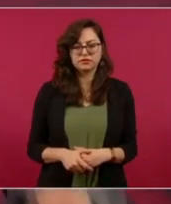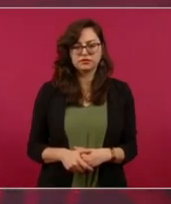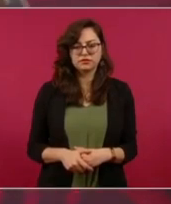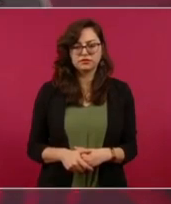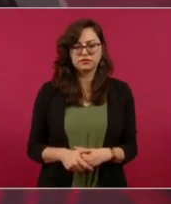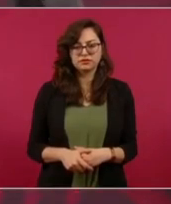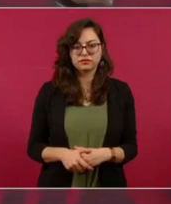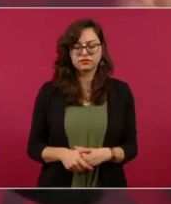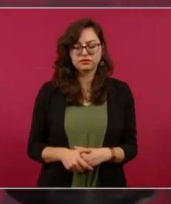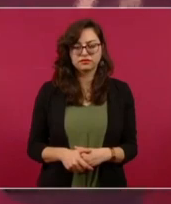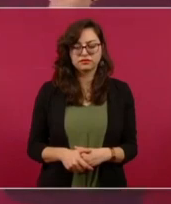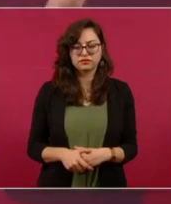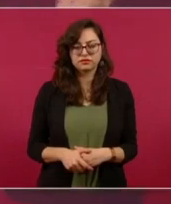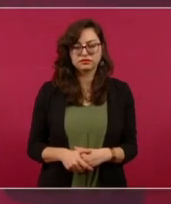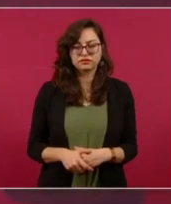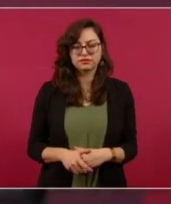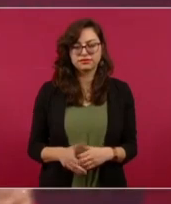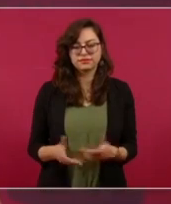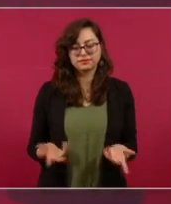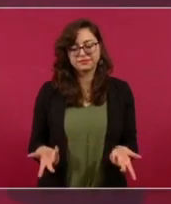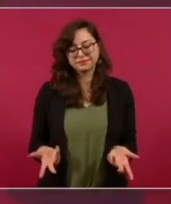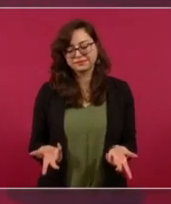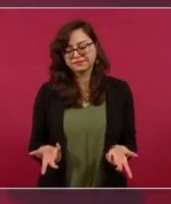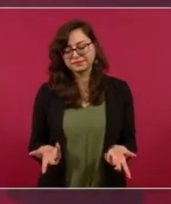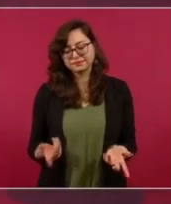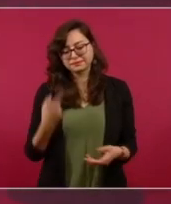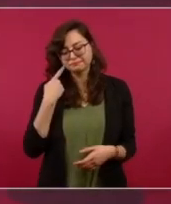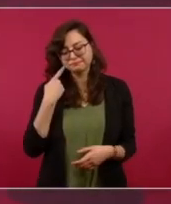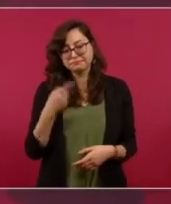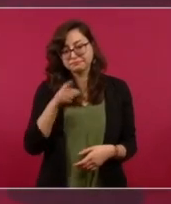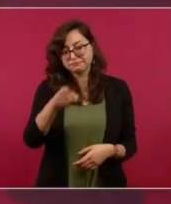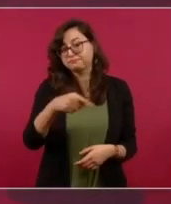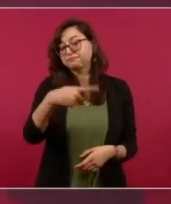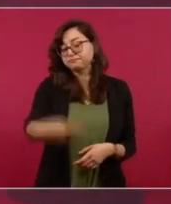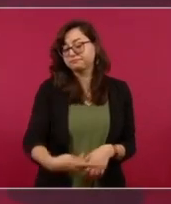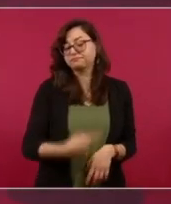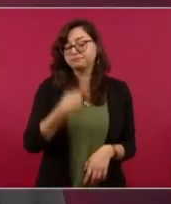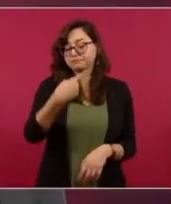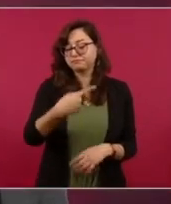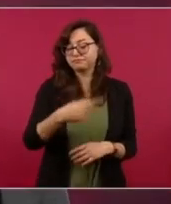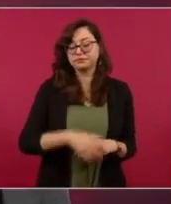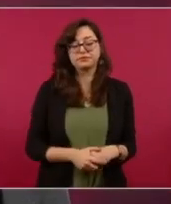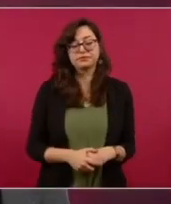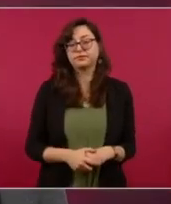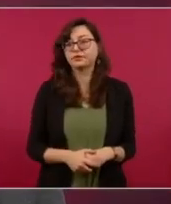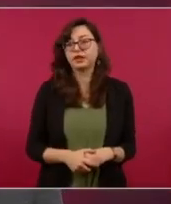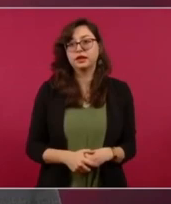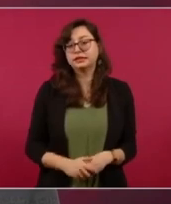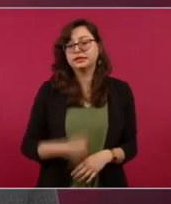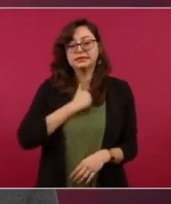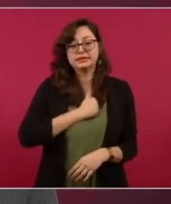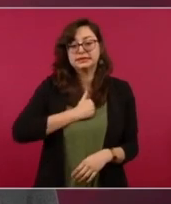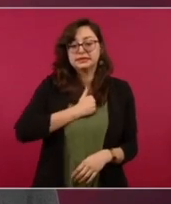fíjense cómo está el Poder Judicial de nuestro país, lamentablemente.